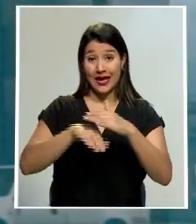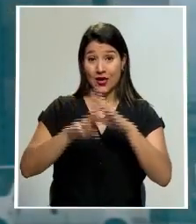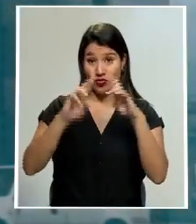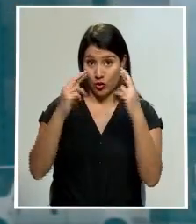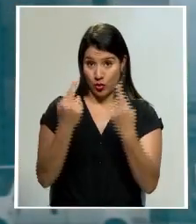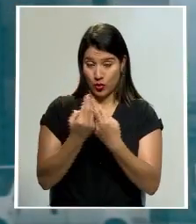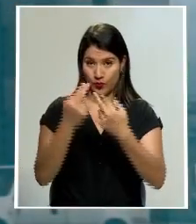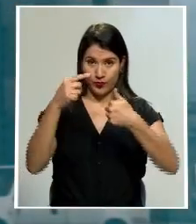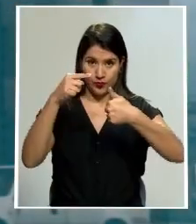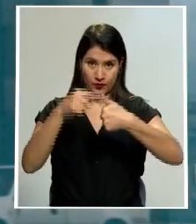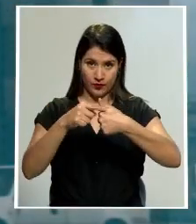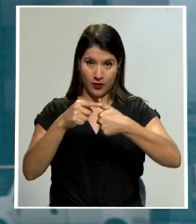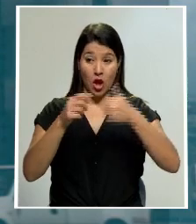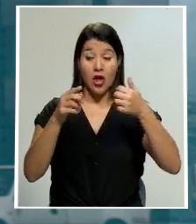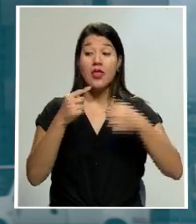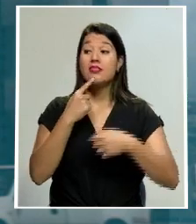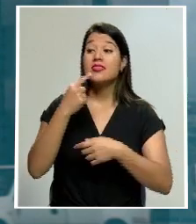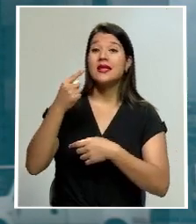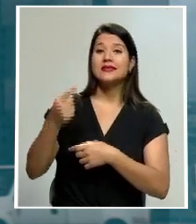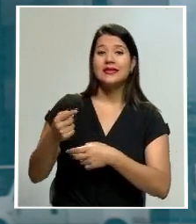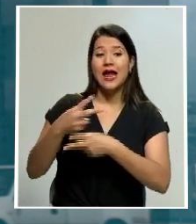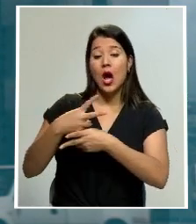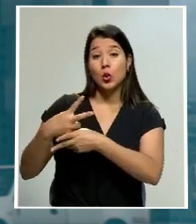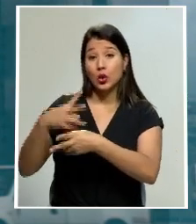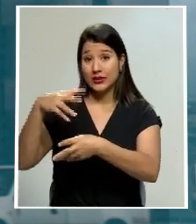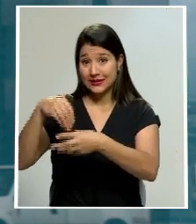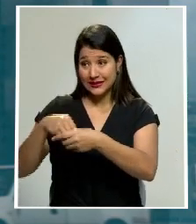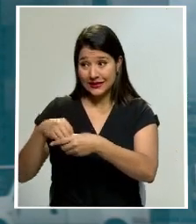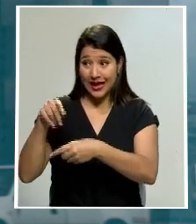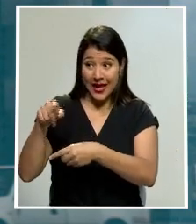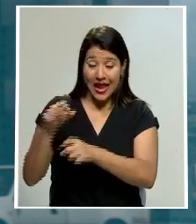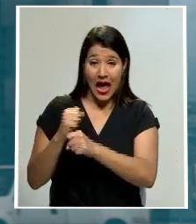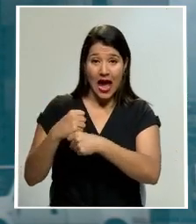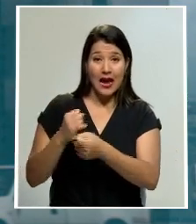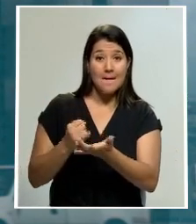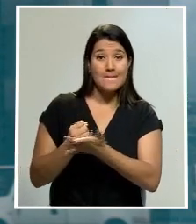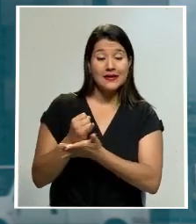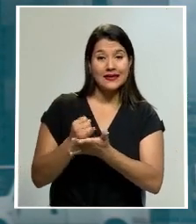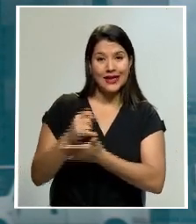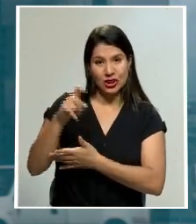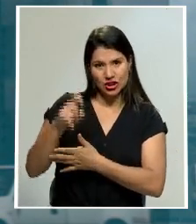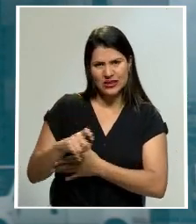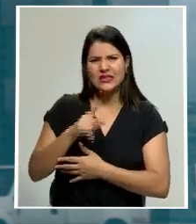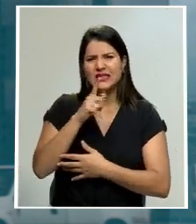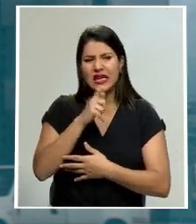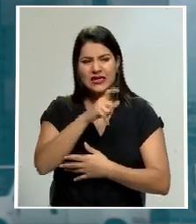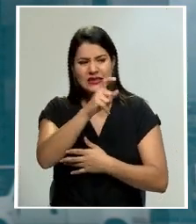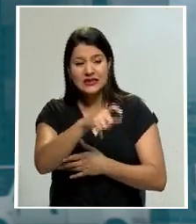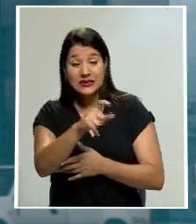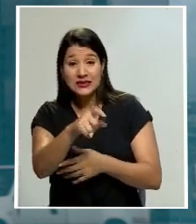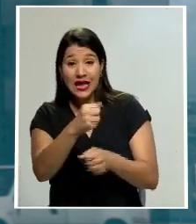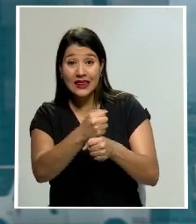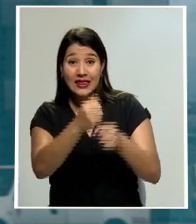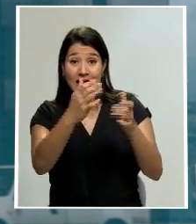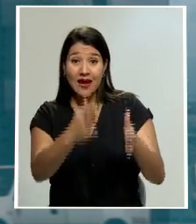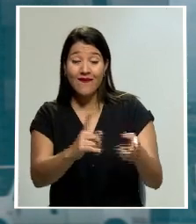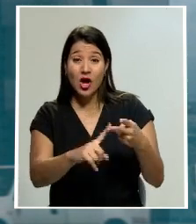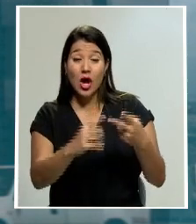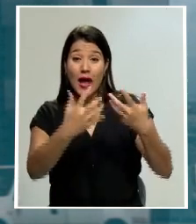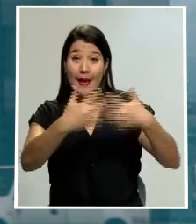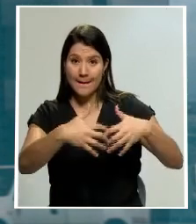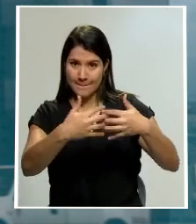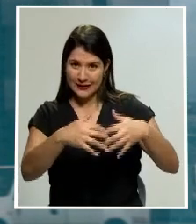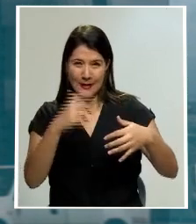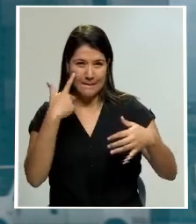Ordenar a la auditoría interna realizar investigaciones preliminares necesarias a funcionarios y empresas involucradas en los supuestos hechos de